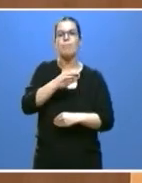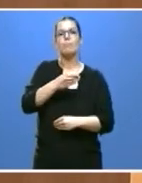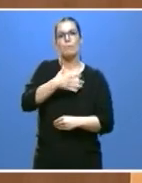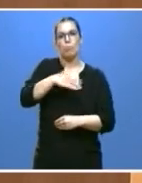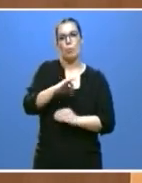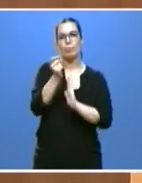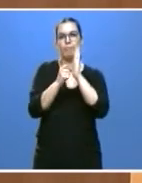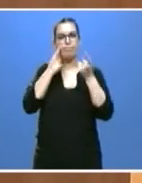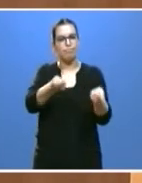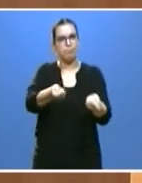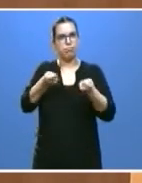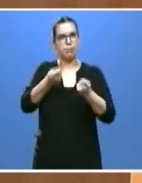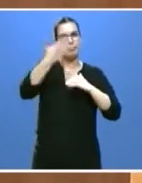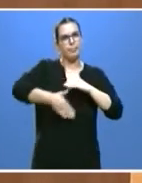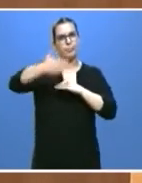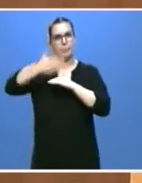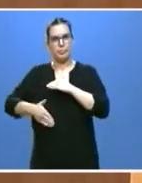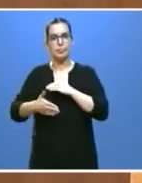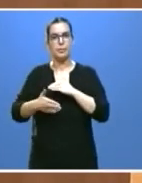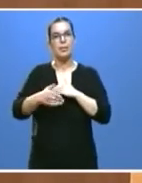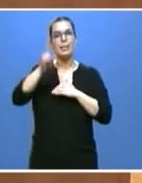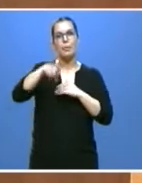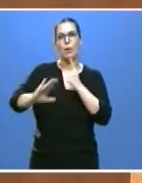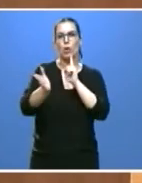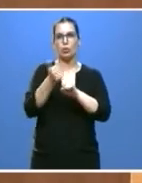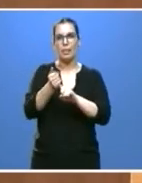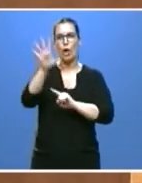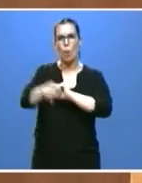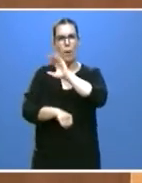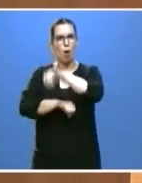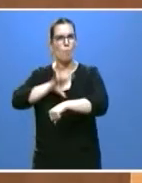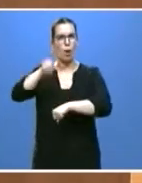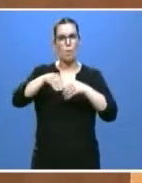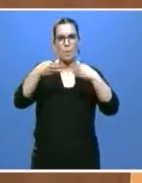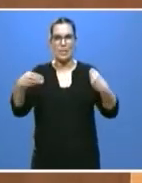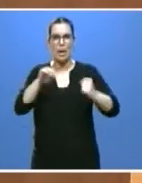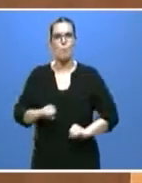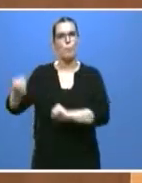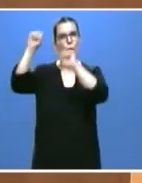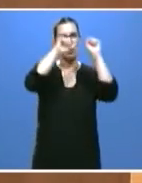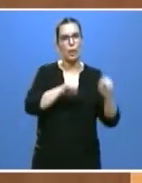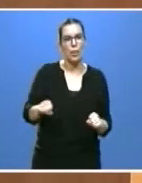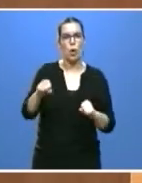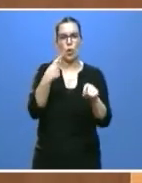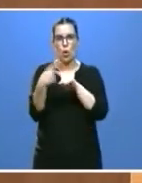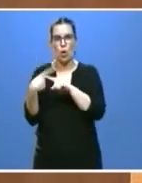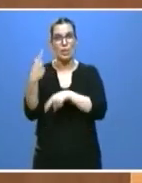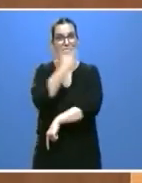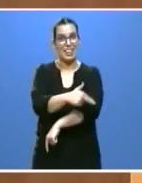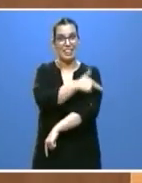restrictivas, en conseguir suministros sanitarios y de protección y también promover el autoabastecimiento.